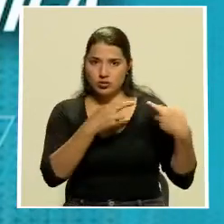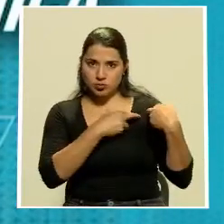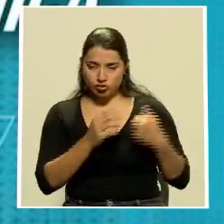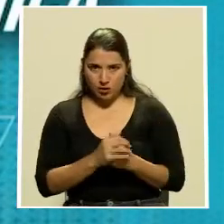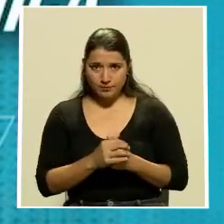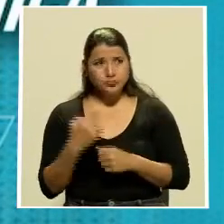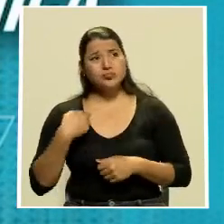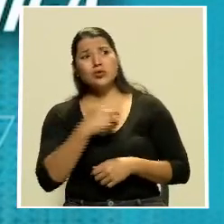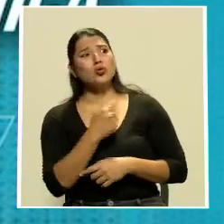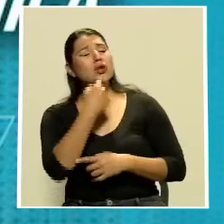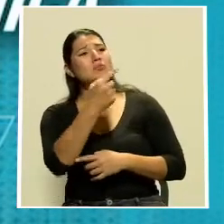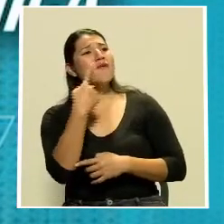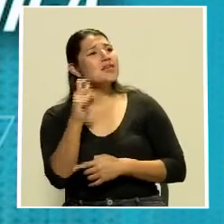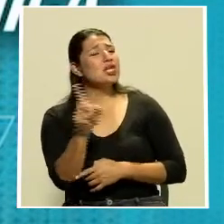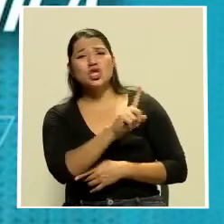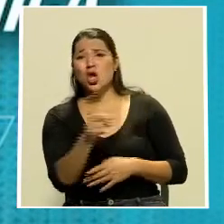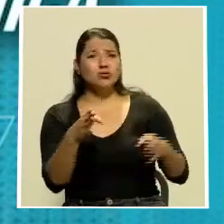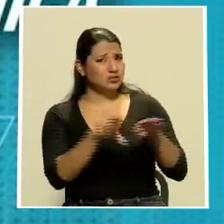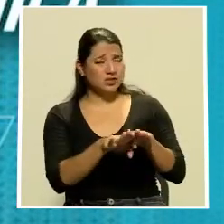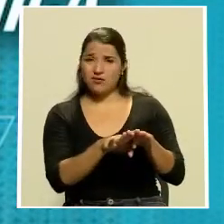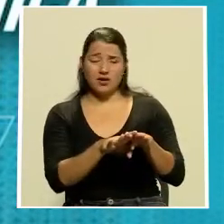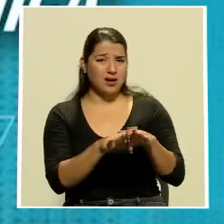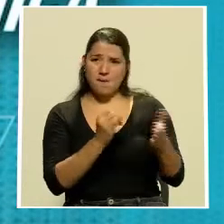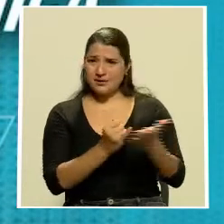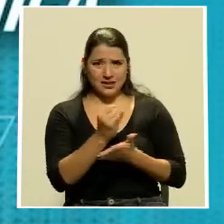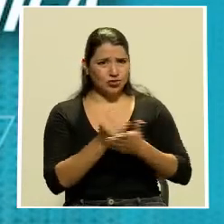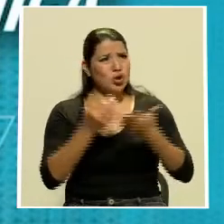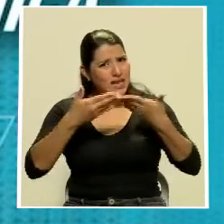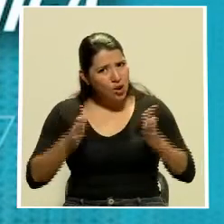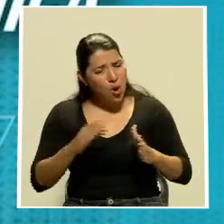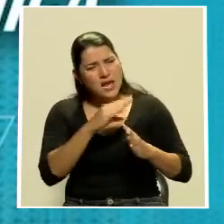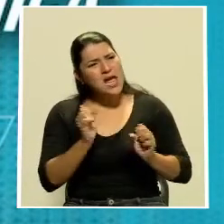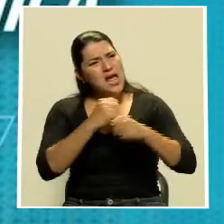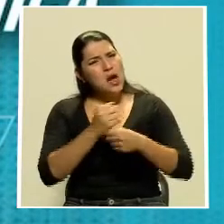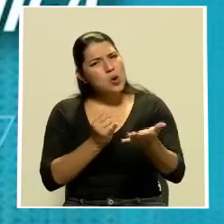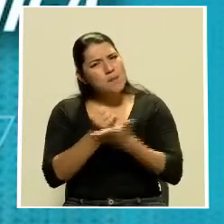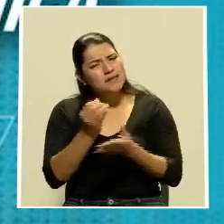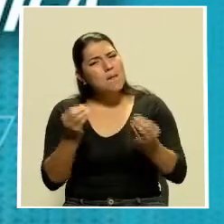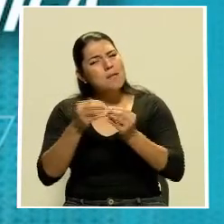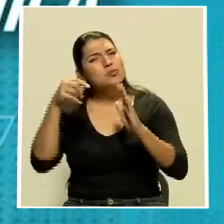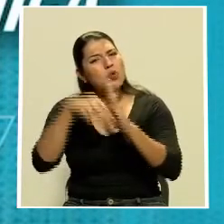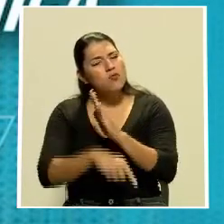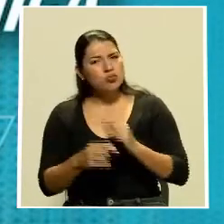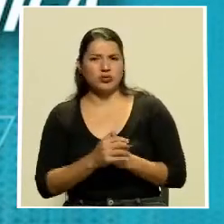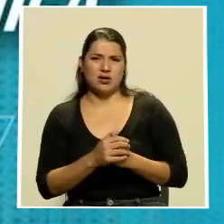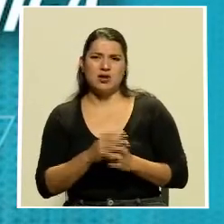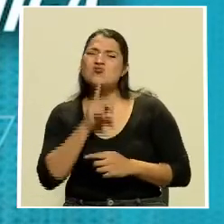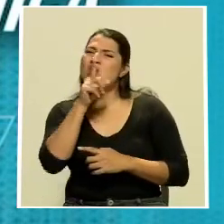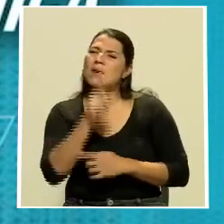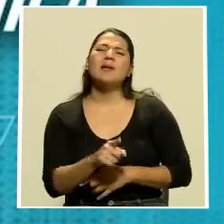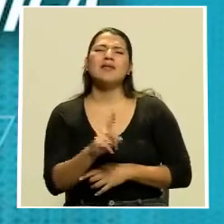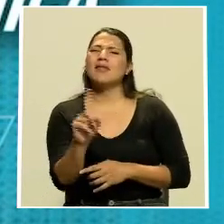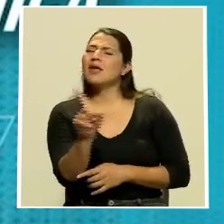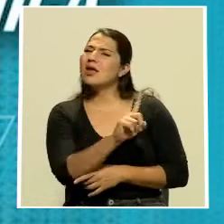cierre el caso que lo reabra y que se haga la investigación a profundidad realmente que no se vea que